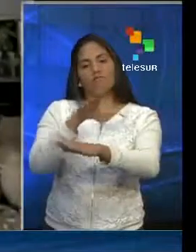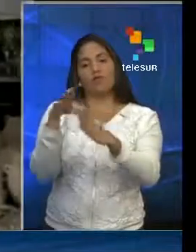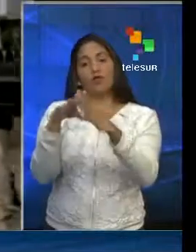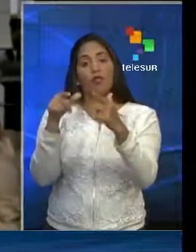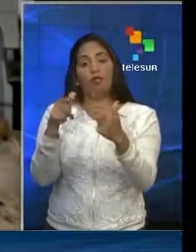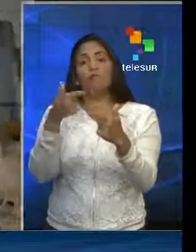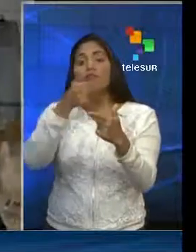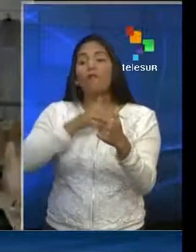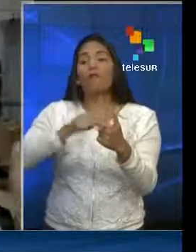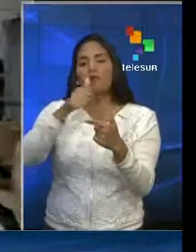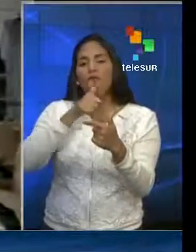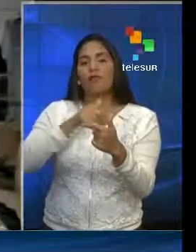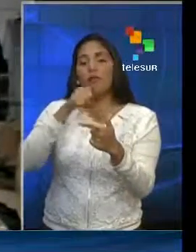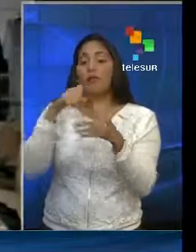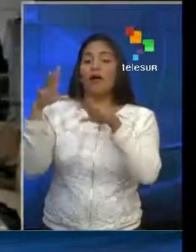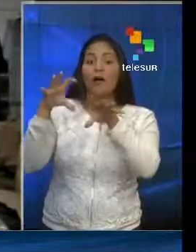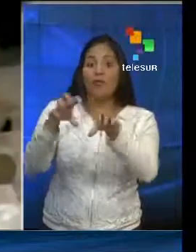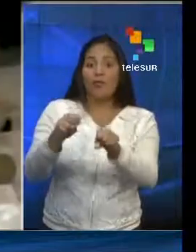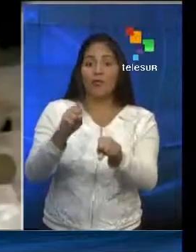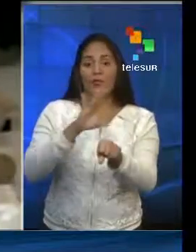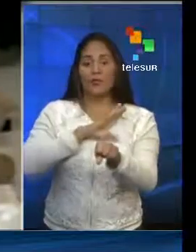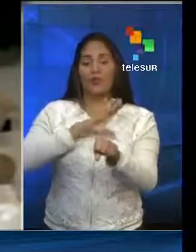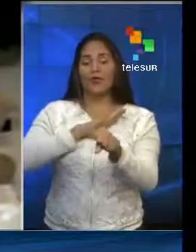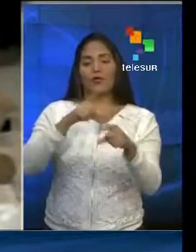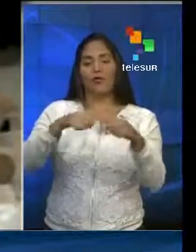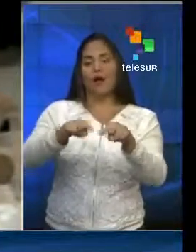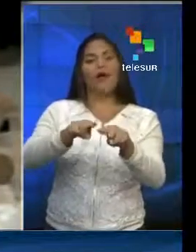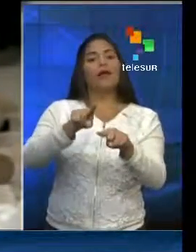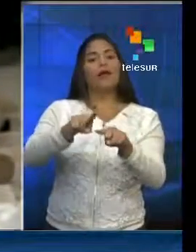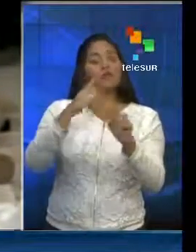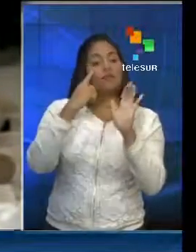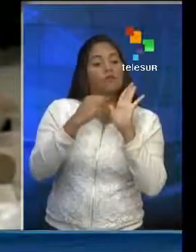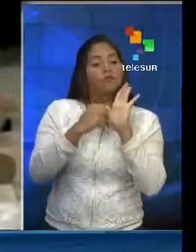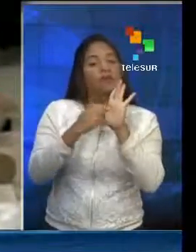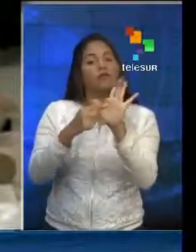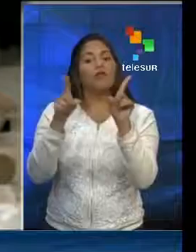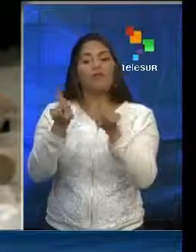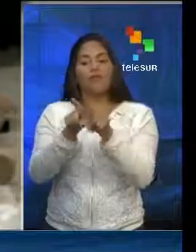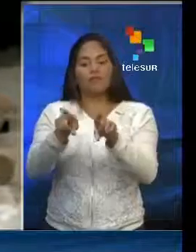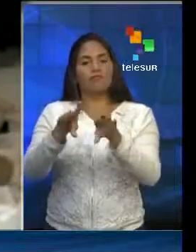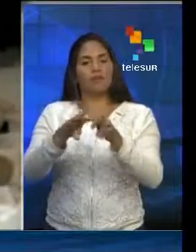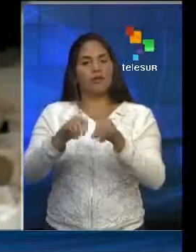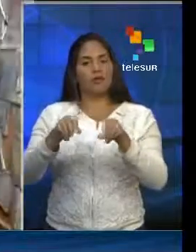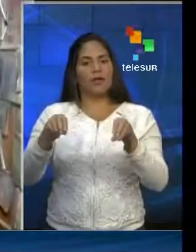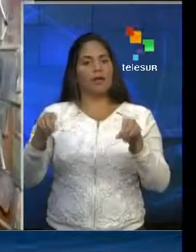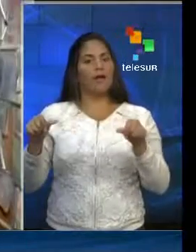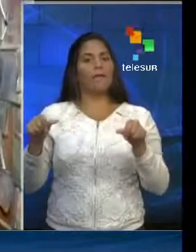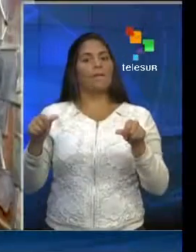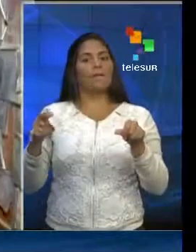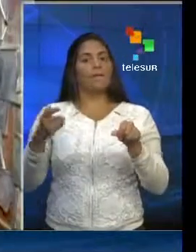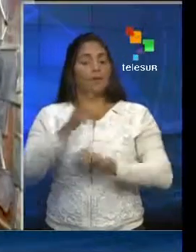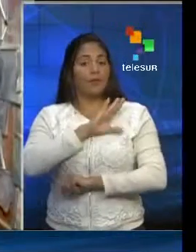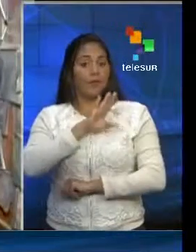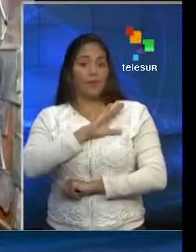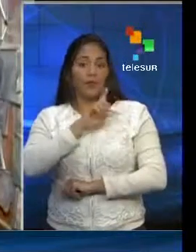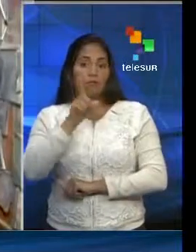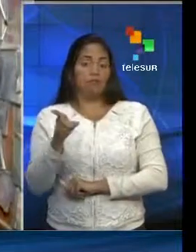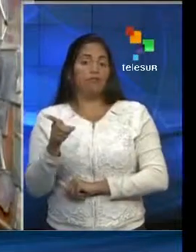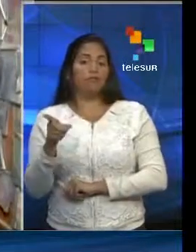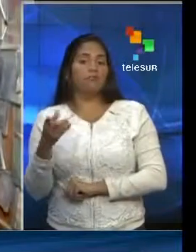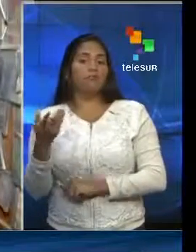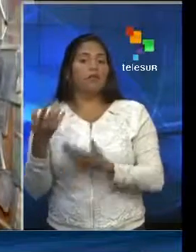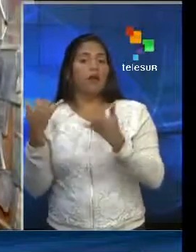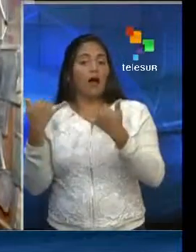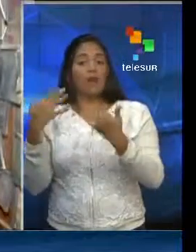falsificó para apropiarse de ellos y mostrarlos como si esta tierra le perteneciera a él. Es